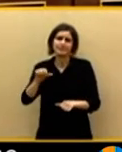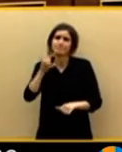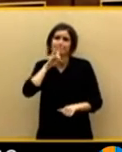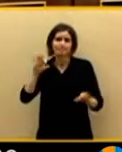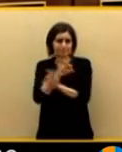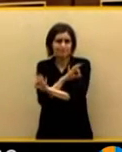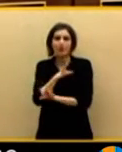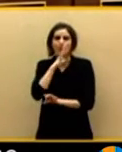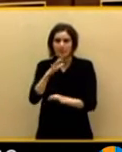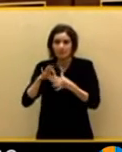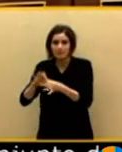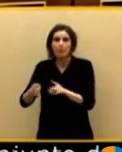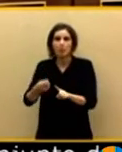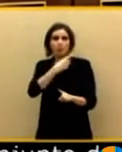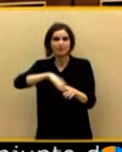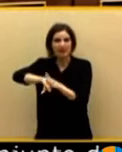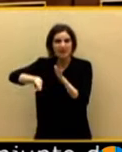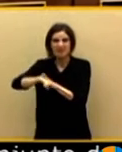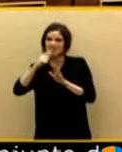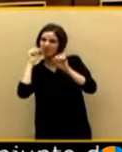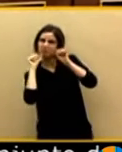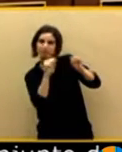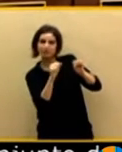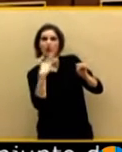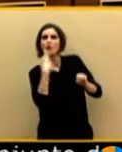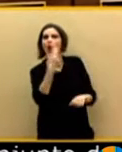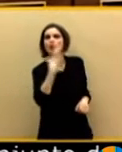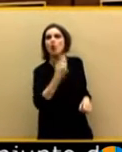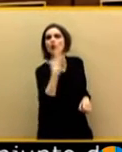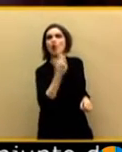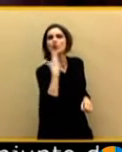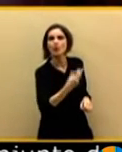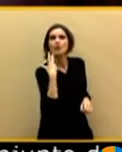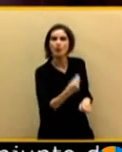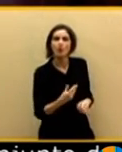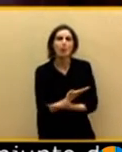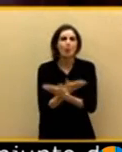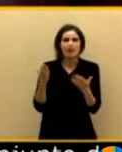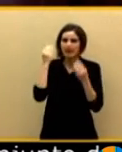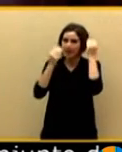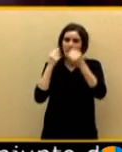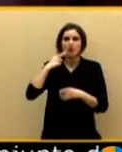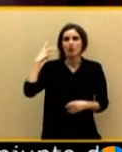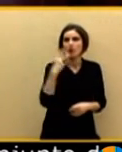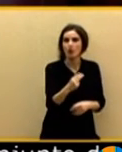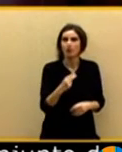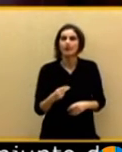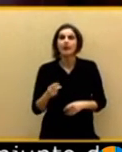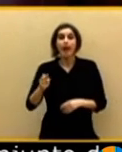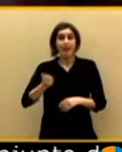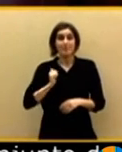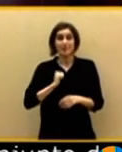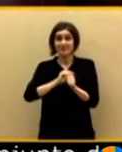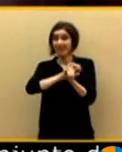ultraderecha, creando ese frente del no a todo, o poniéndose a cualquier consideración y utilizando el virus precisamente para